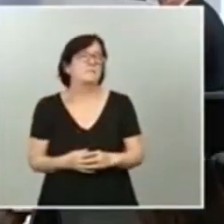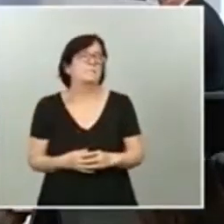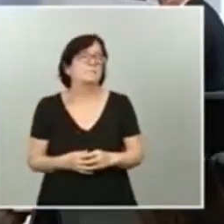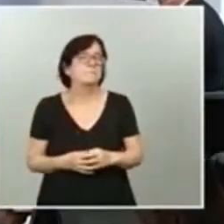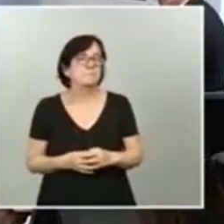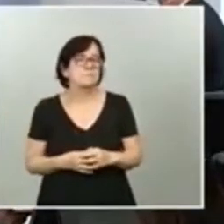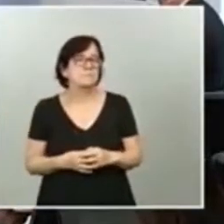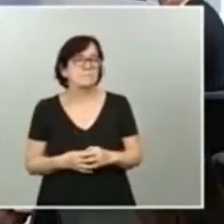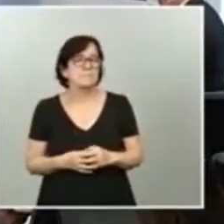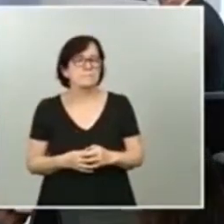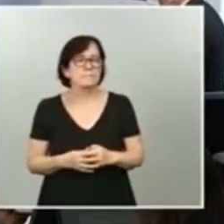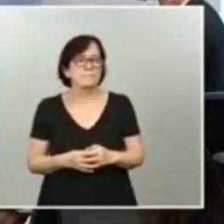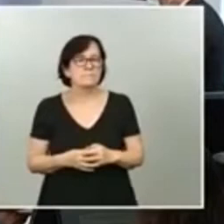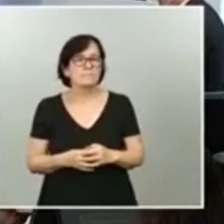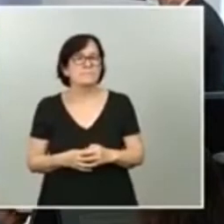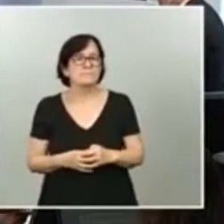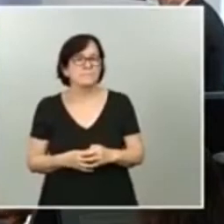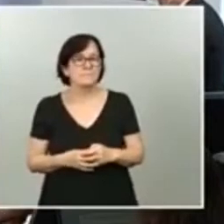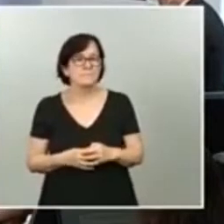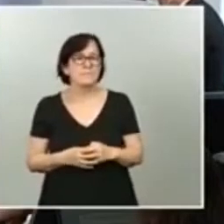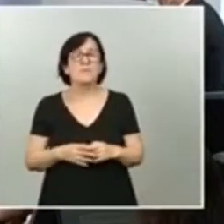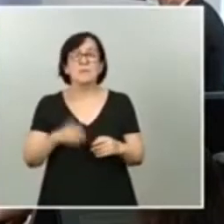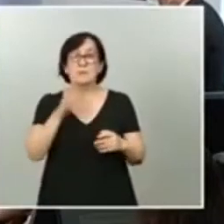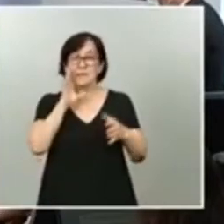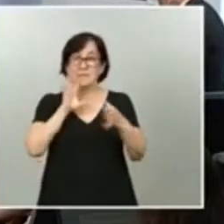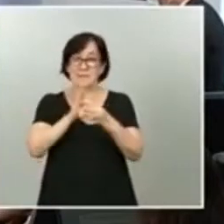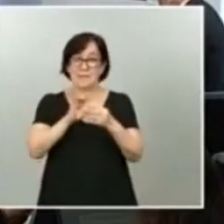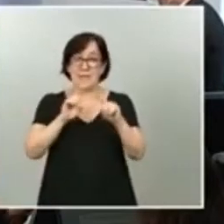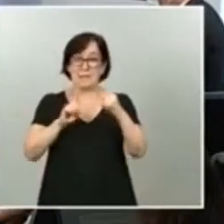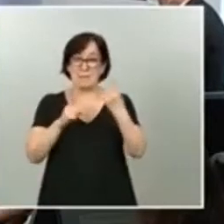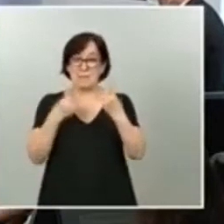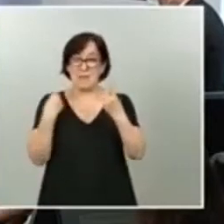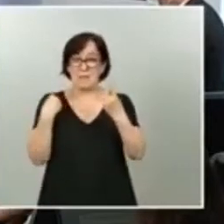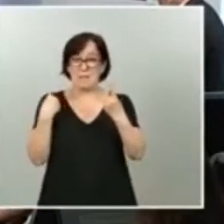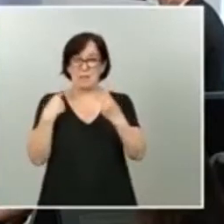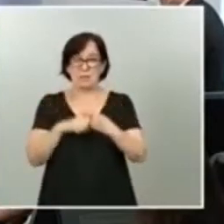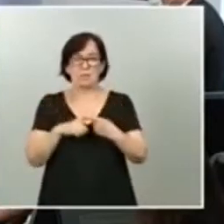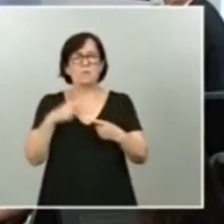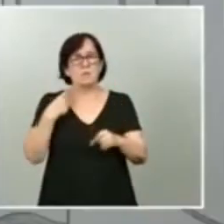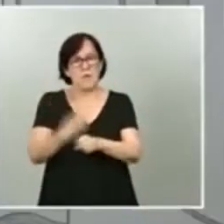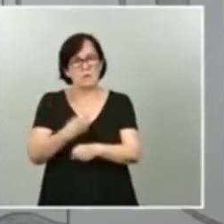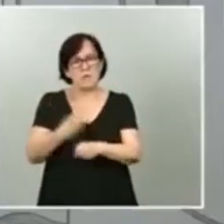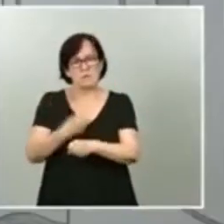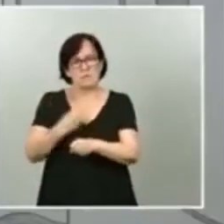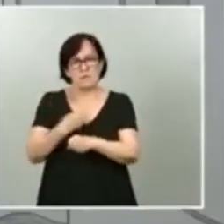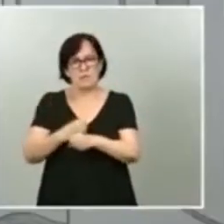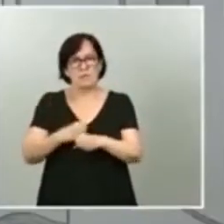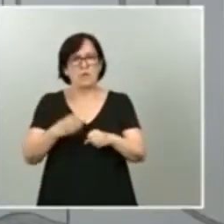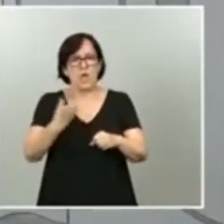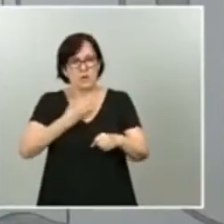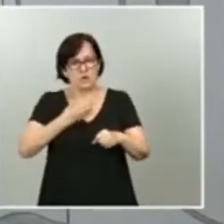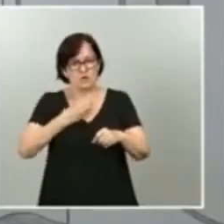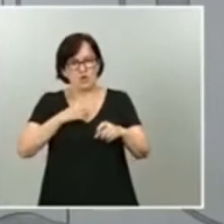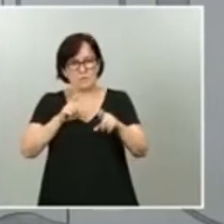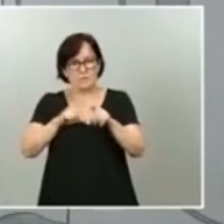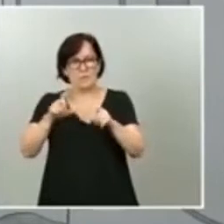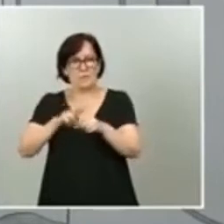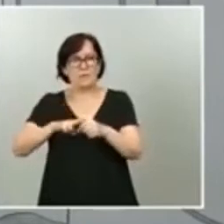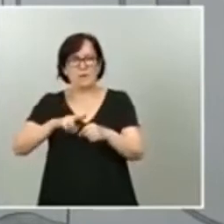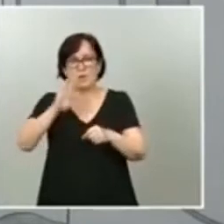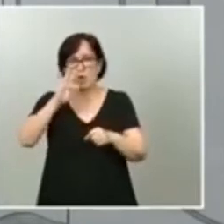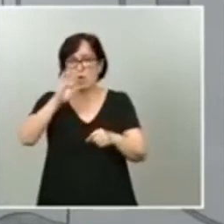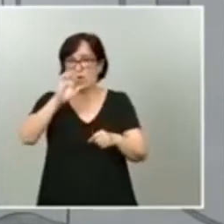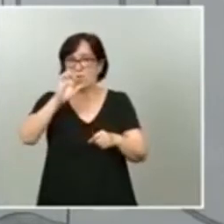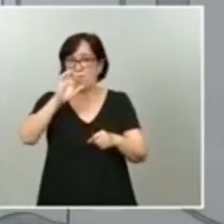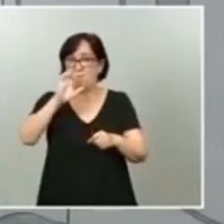Sí, en relación, Irene, con la primera pregunta, llevamos trabajando con las corporaciones locales, concretamente con la FEM, como